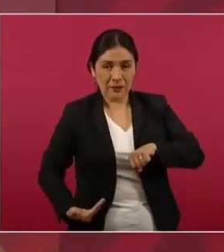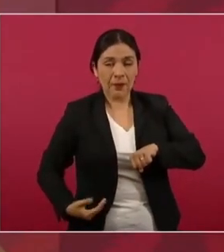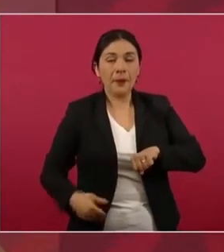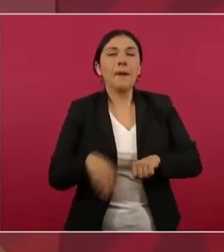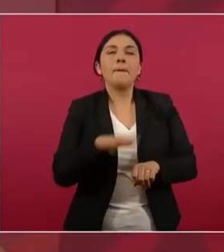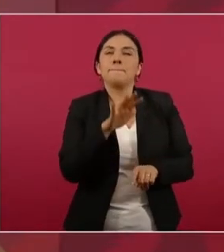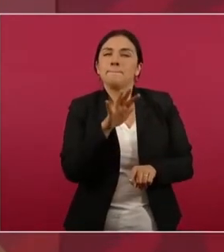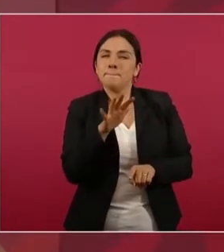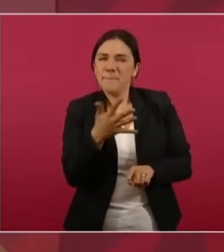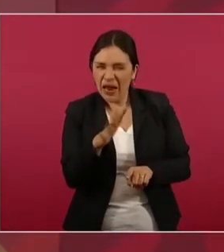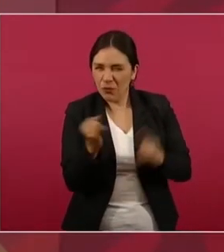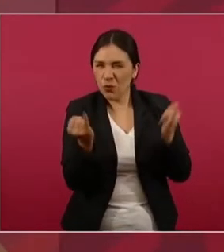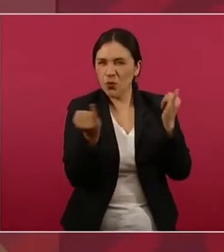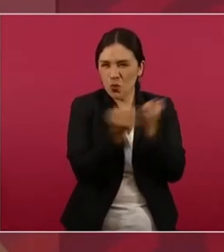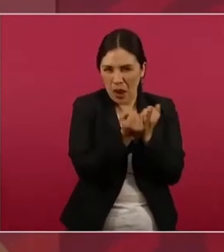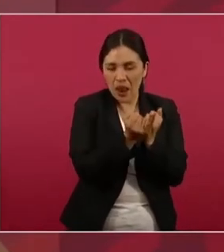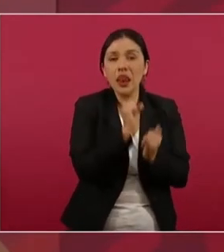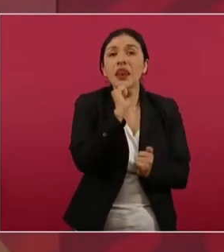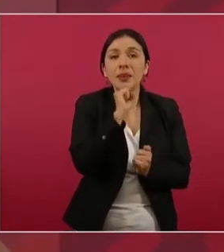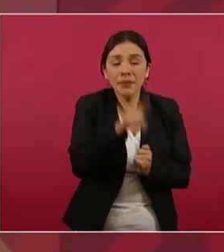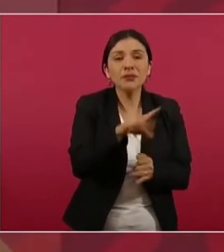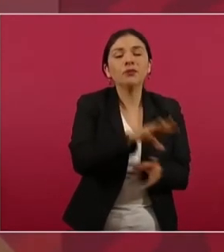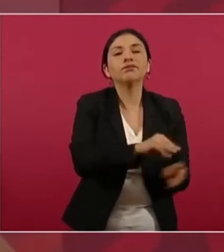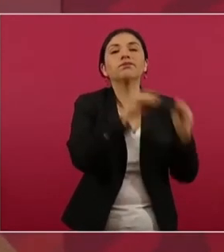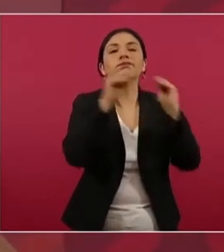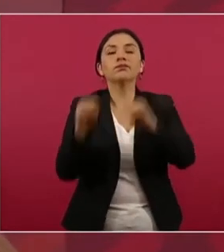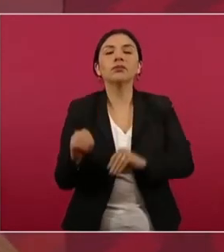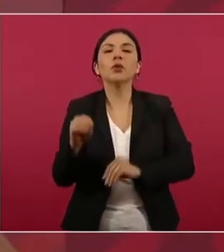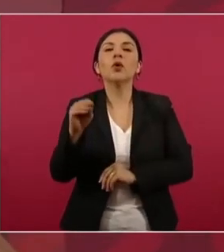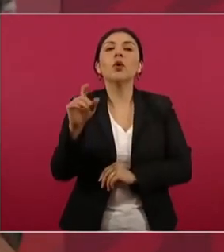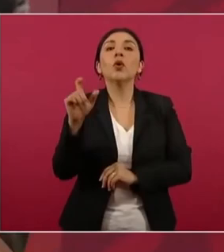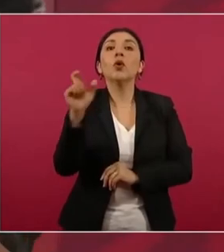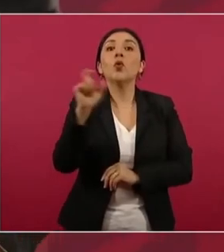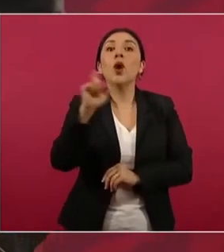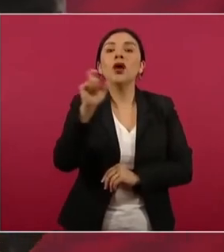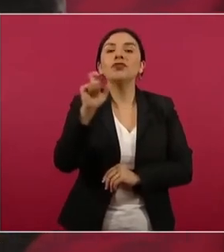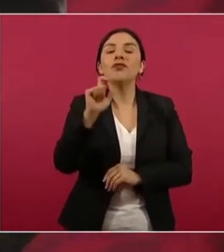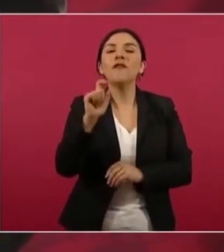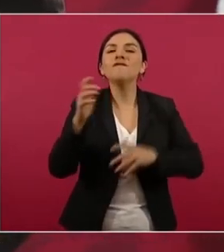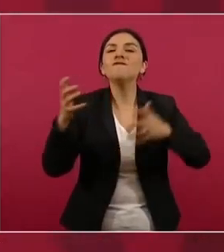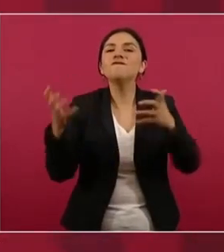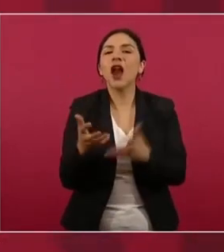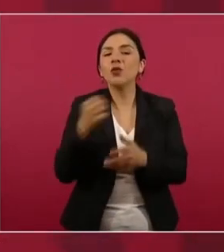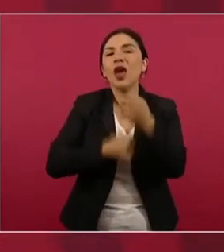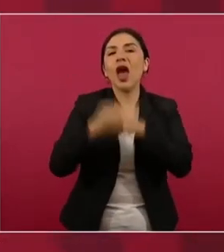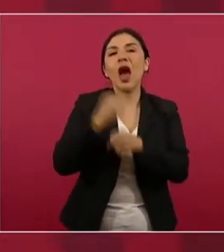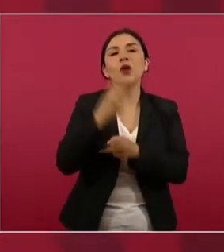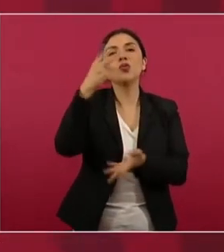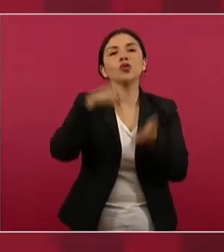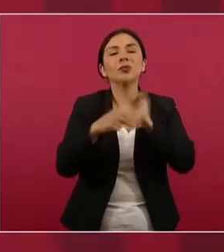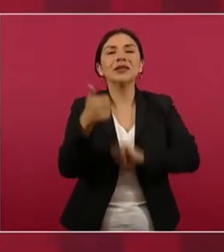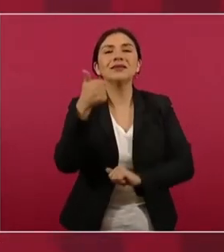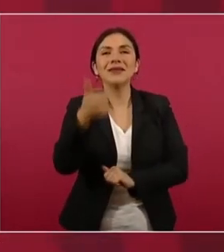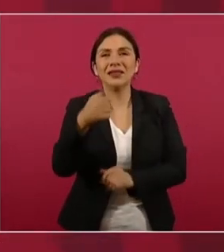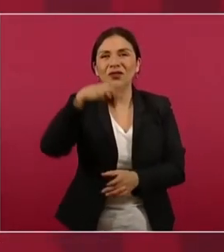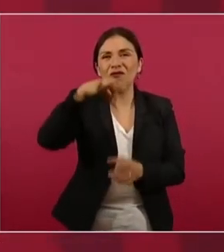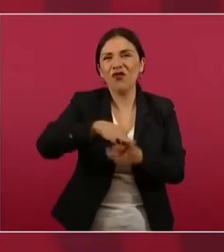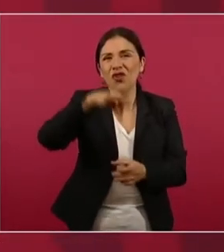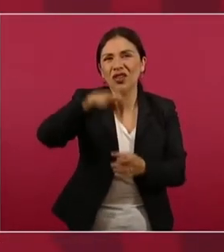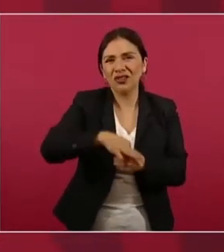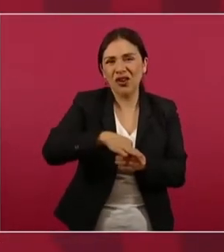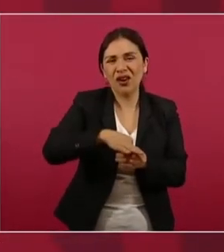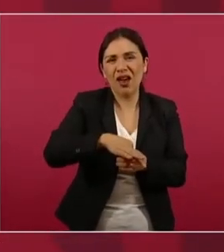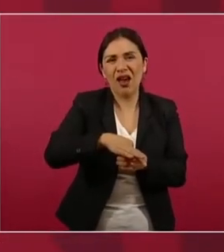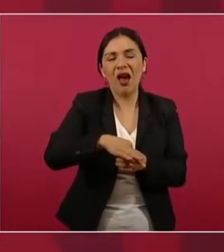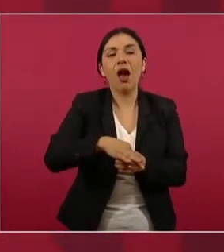cuando se hace el fraude en el 2006 y se piensa